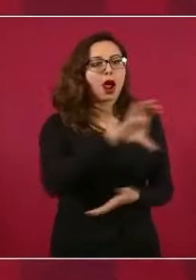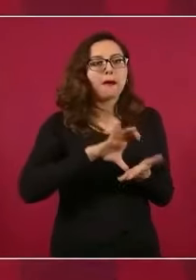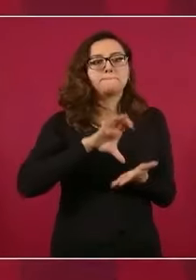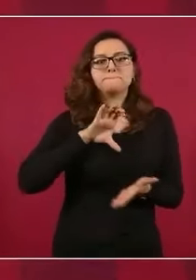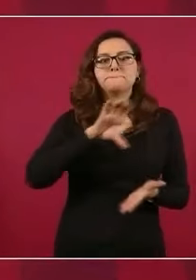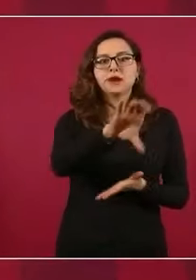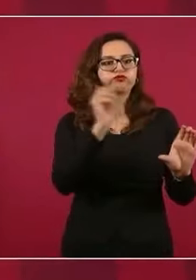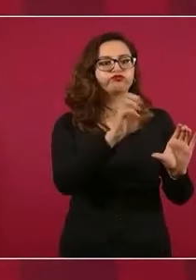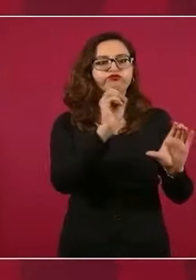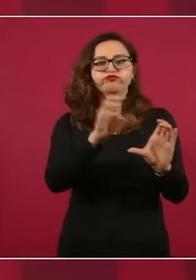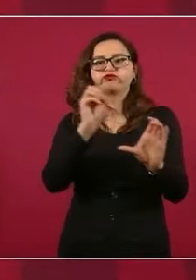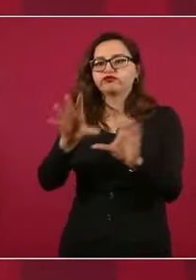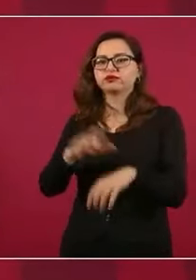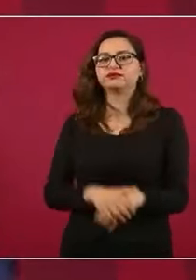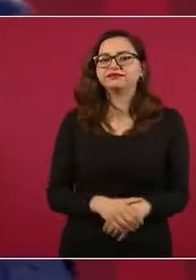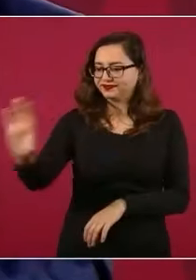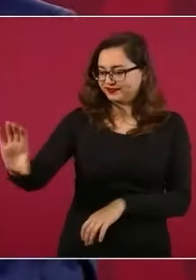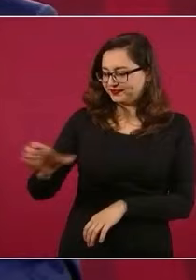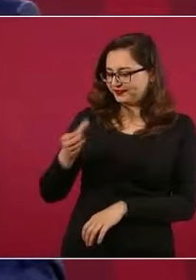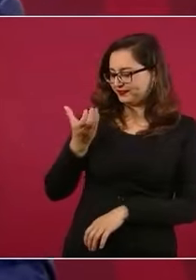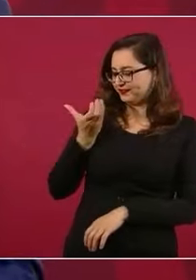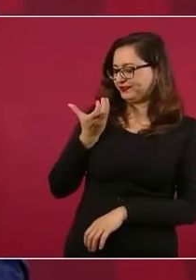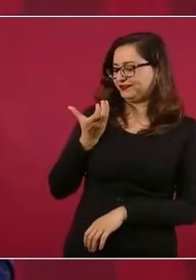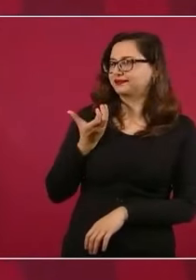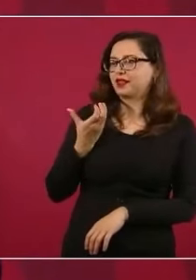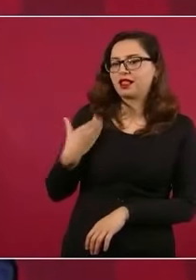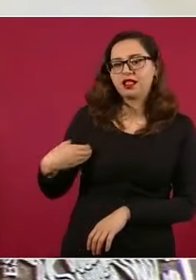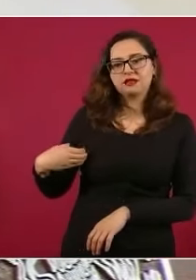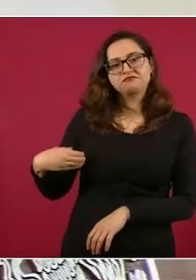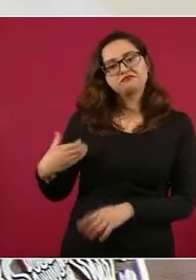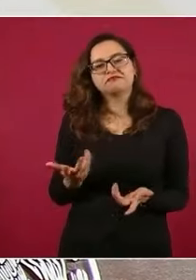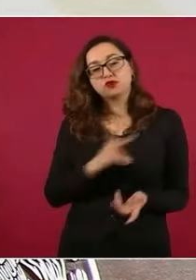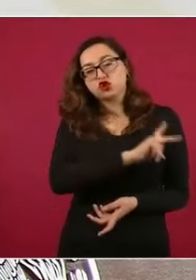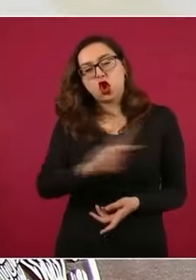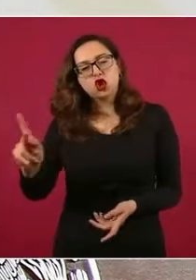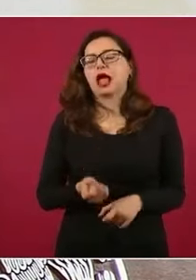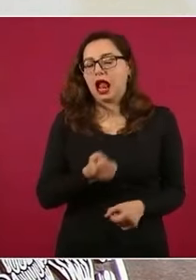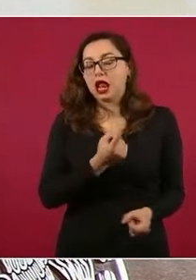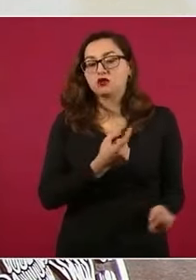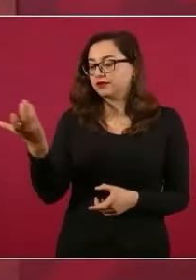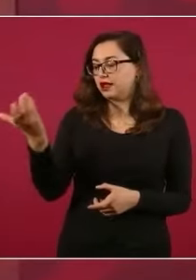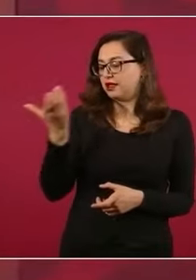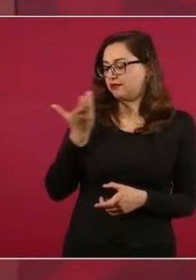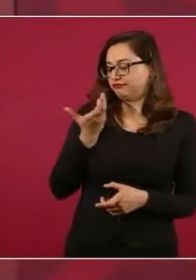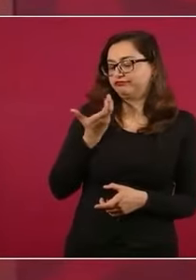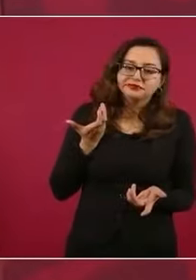fondos a los estados. Y los estados los usaban, o los gobiernos locales. No todos, desde luego. Pero muchos para